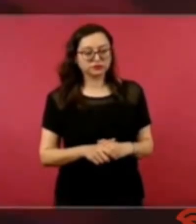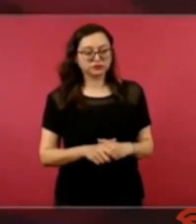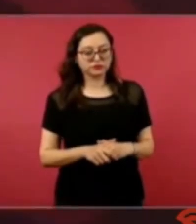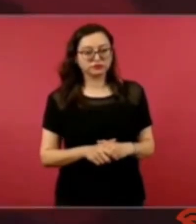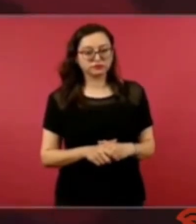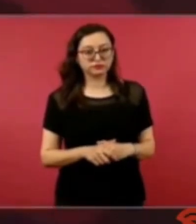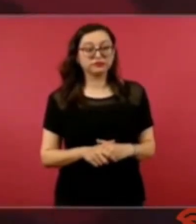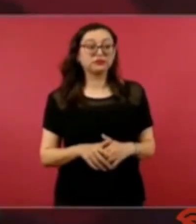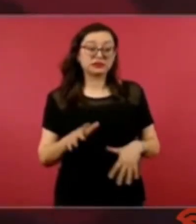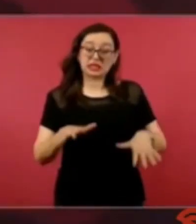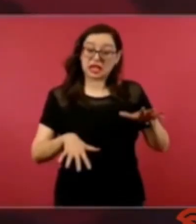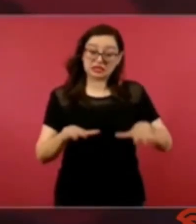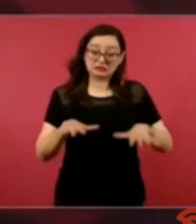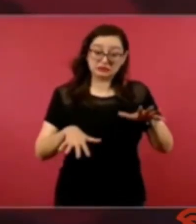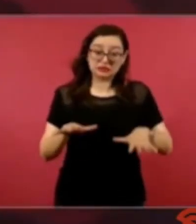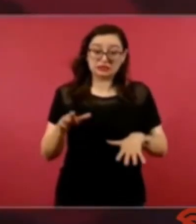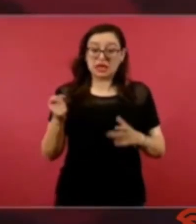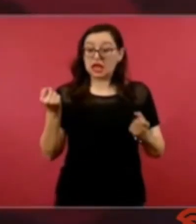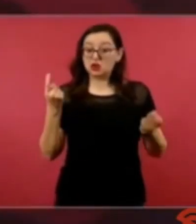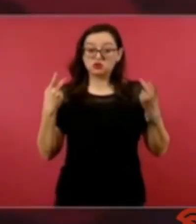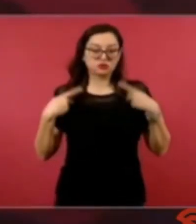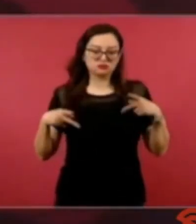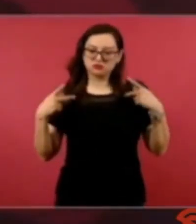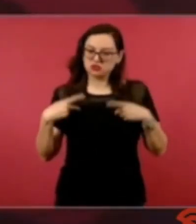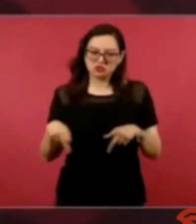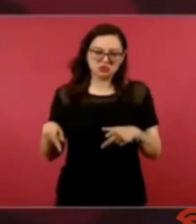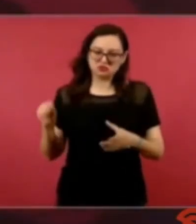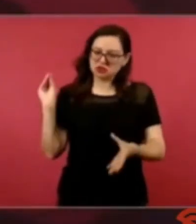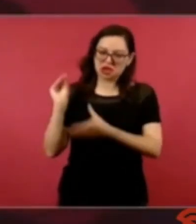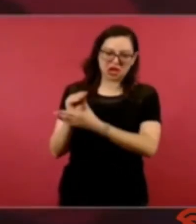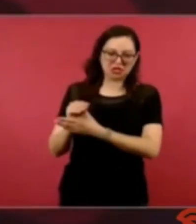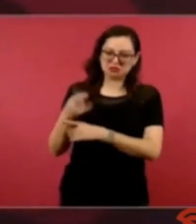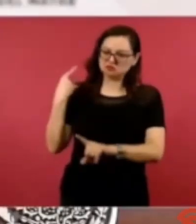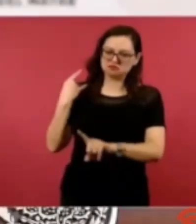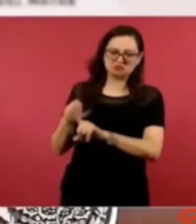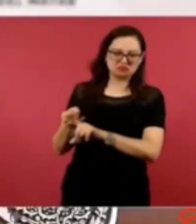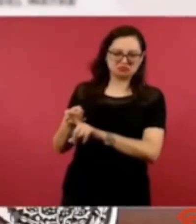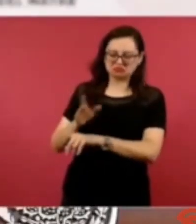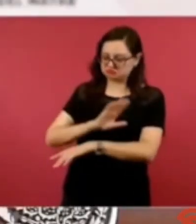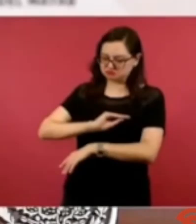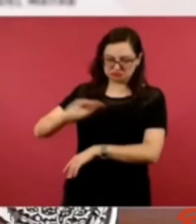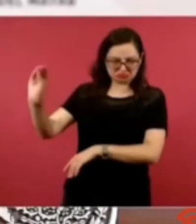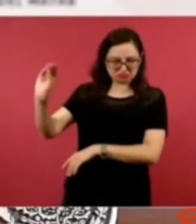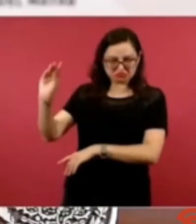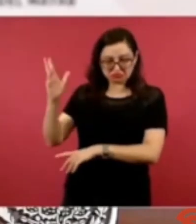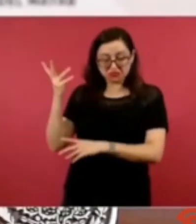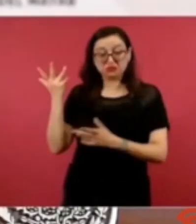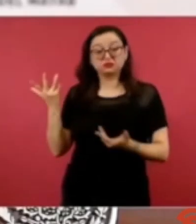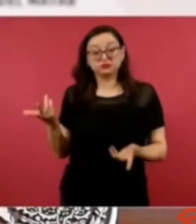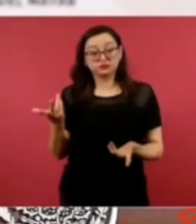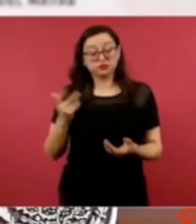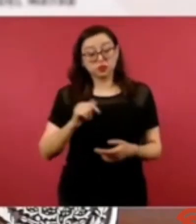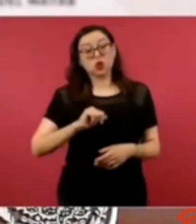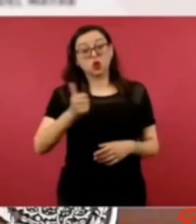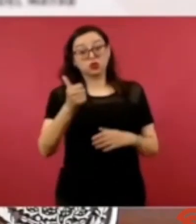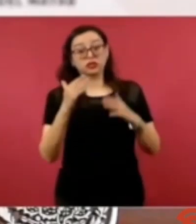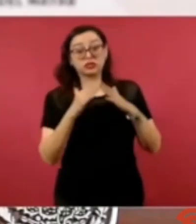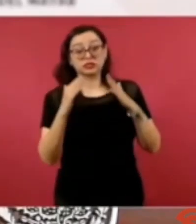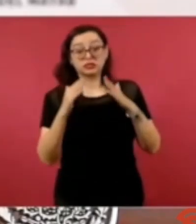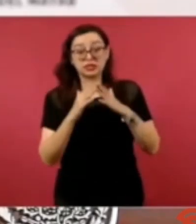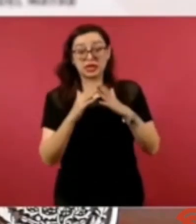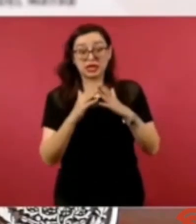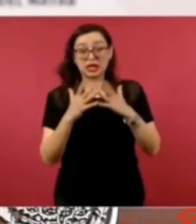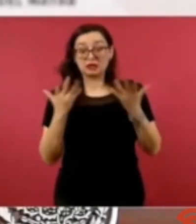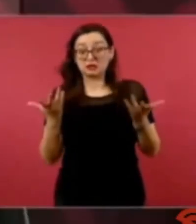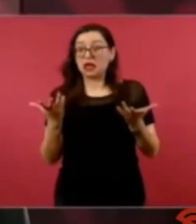te van a cerrar las puertas en algunas no queremos saber nada de ustedes pero en otras te van a abrir la puerta y no